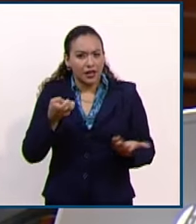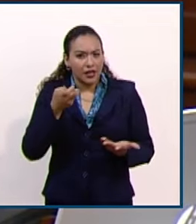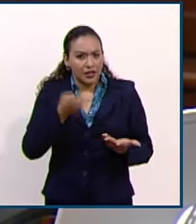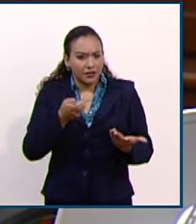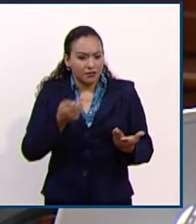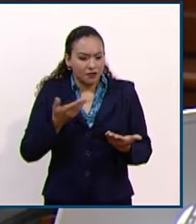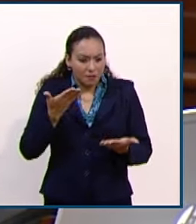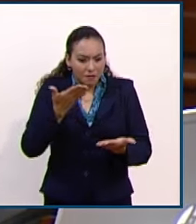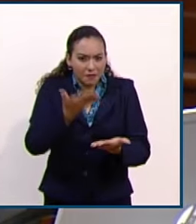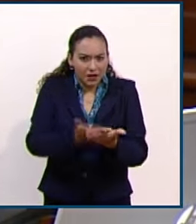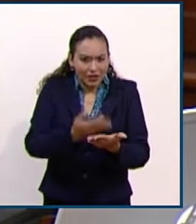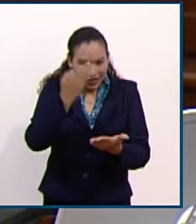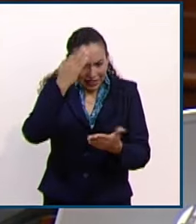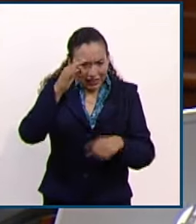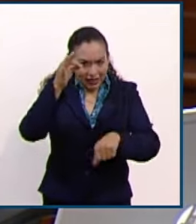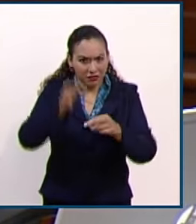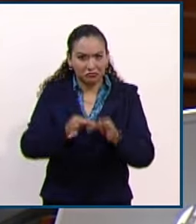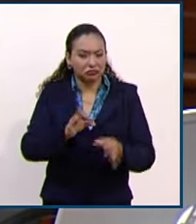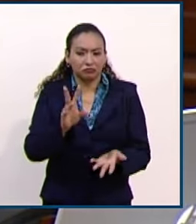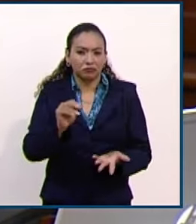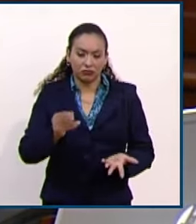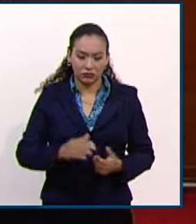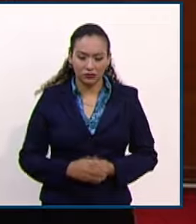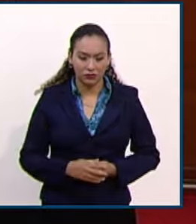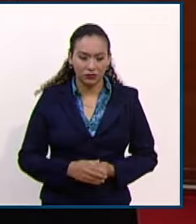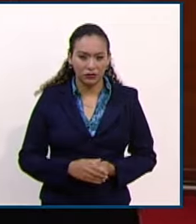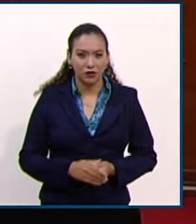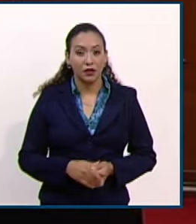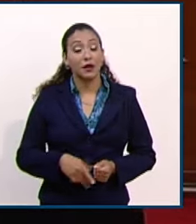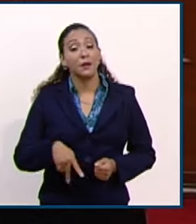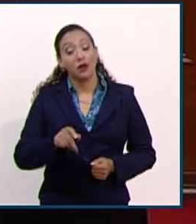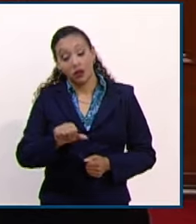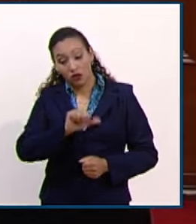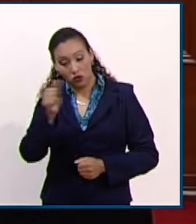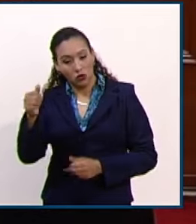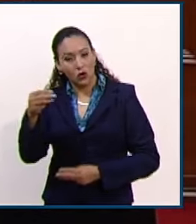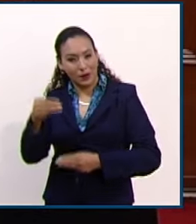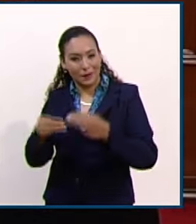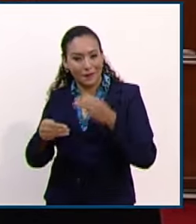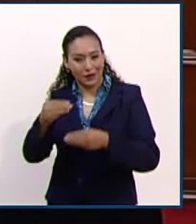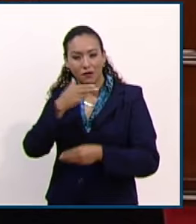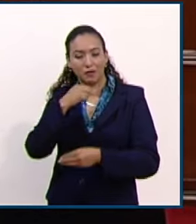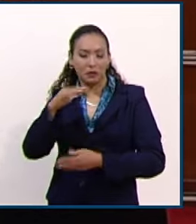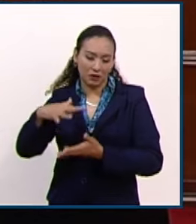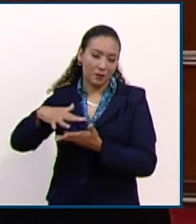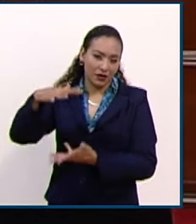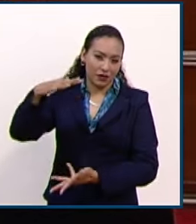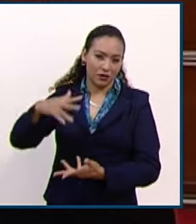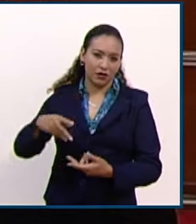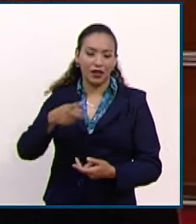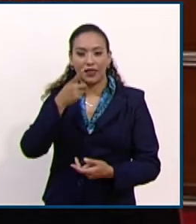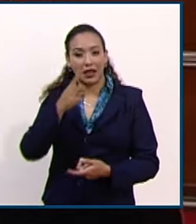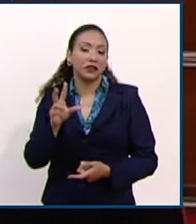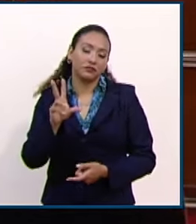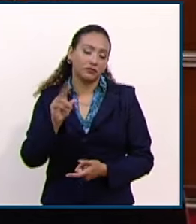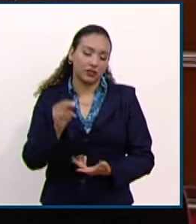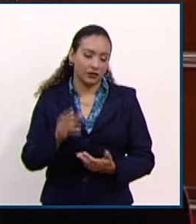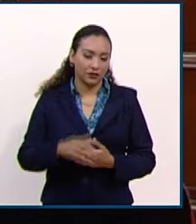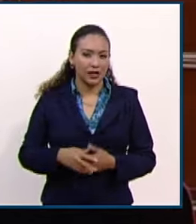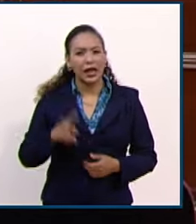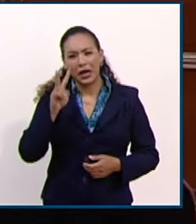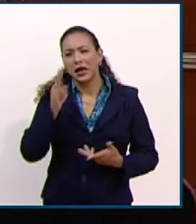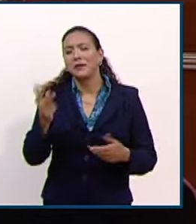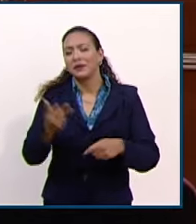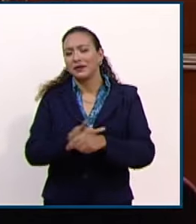había presentado a tiempo, mientras que la mayoría de ministras y ministros consideraron lo contrario. Escuchemos